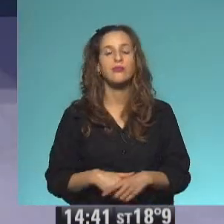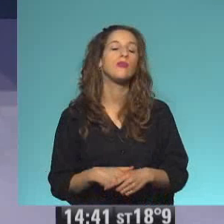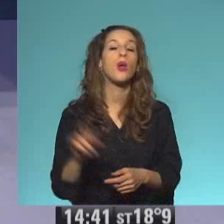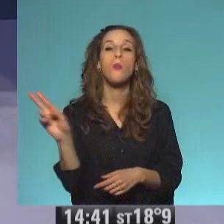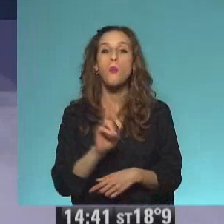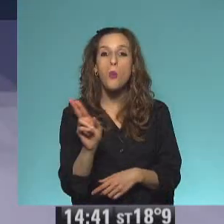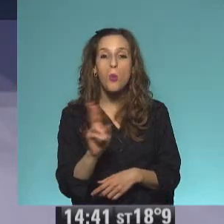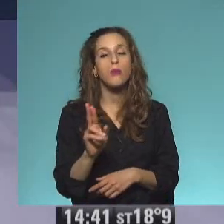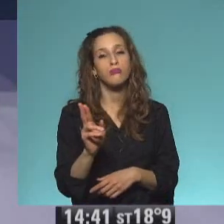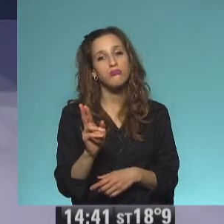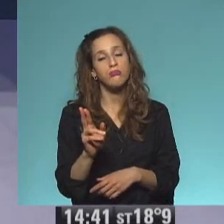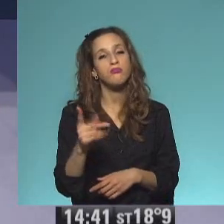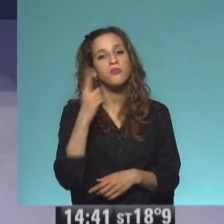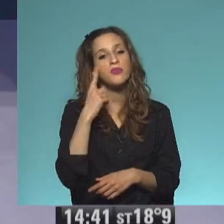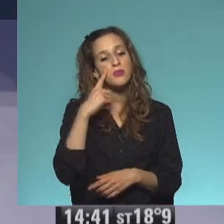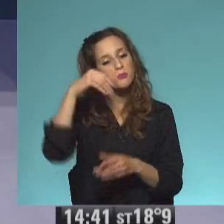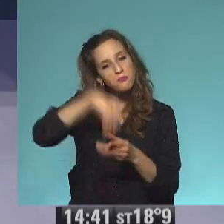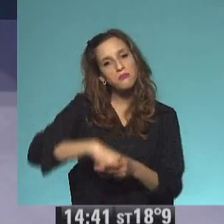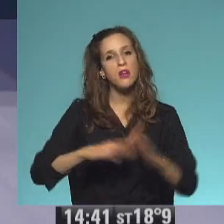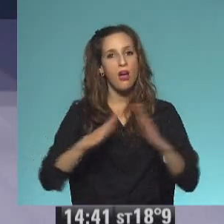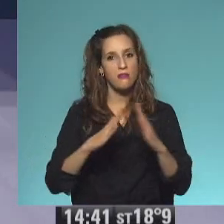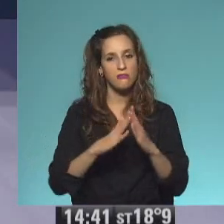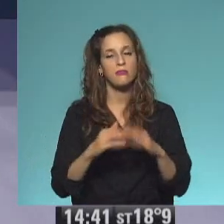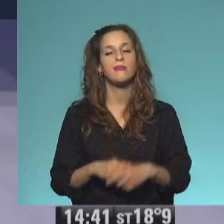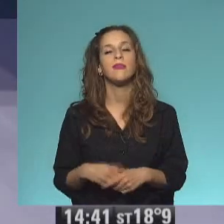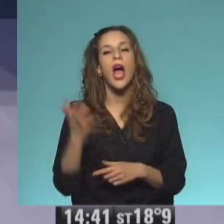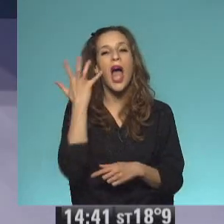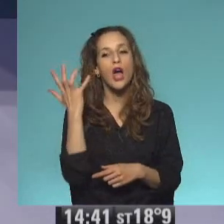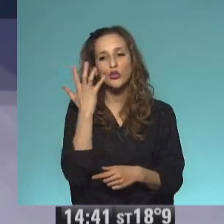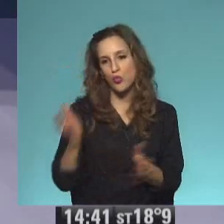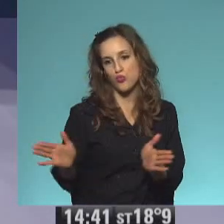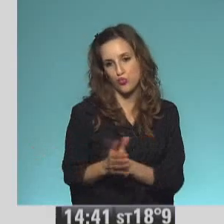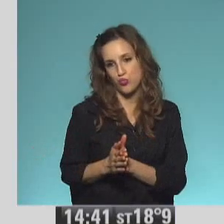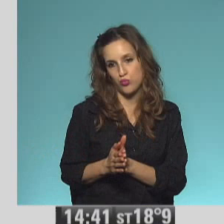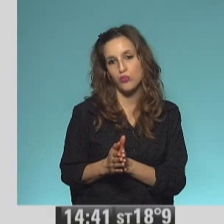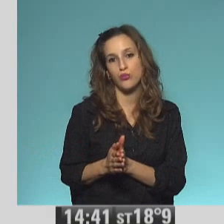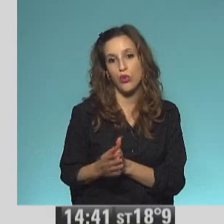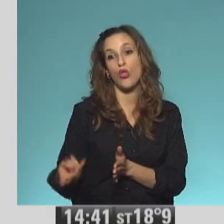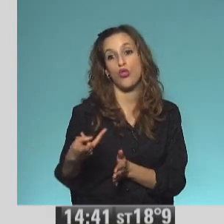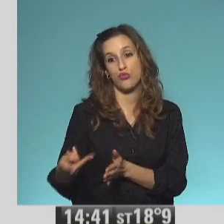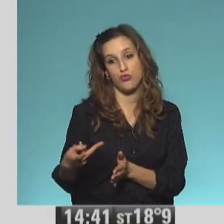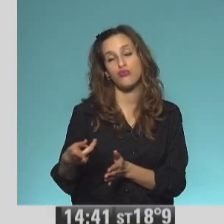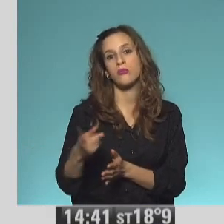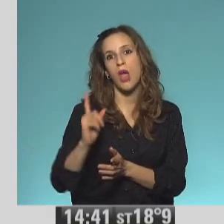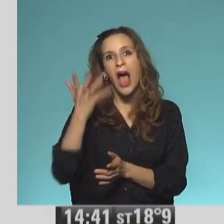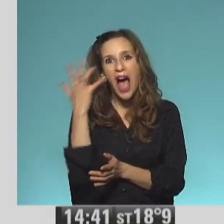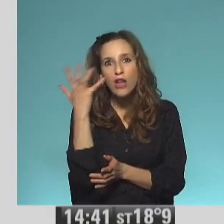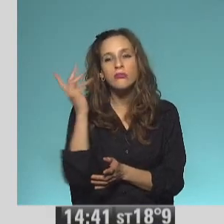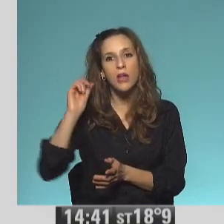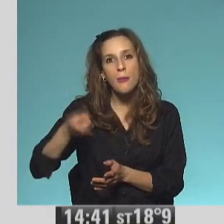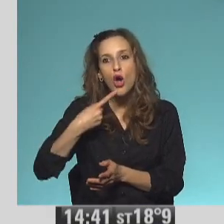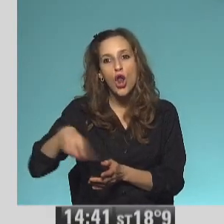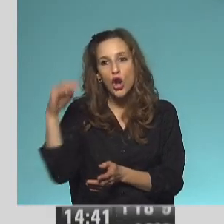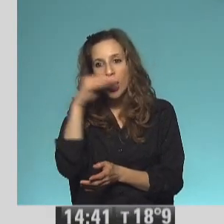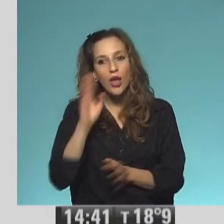con su gato Wilbur. El gato también era negro. Y así empezaron los problemas. La casa